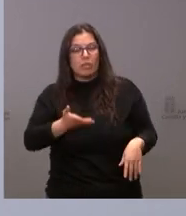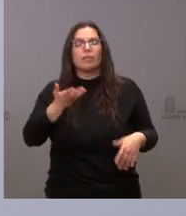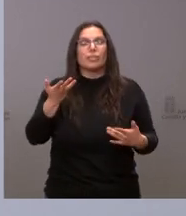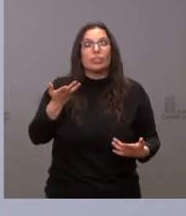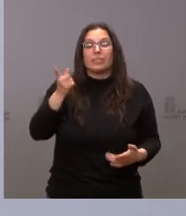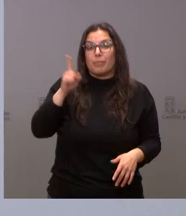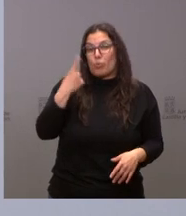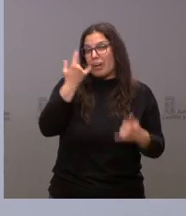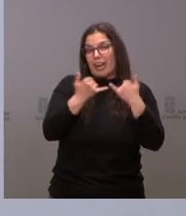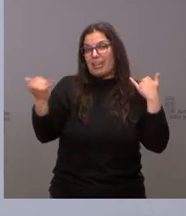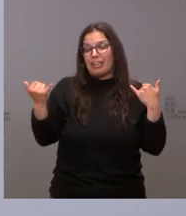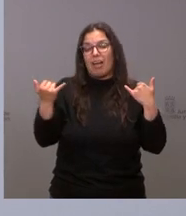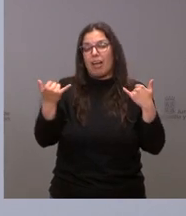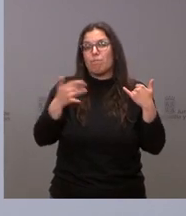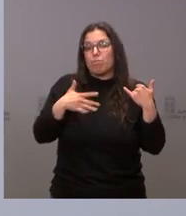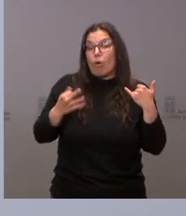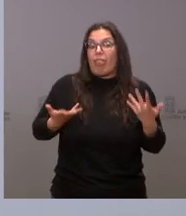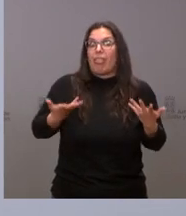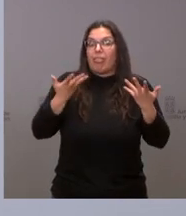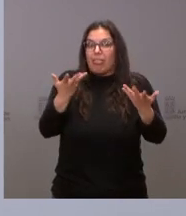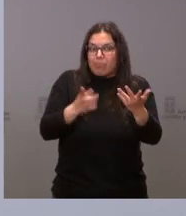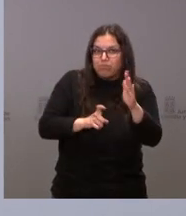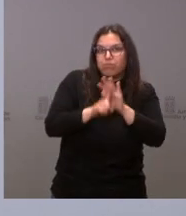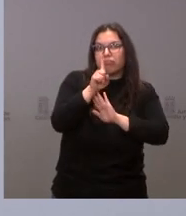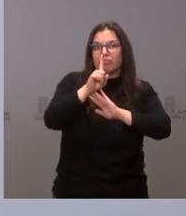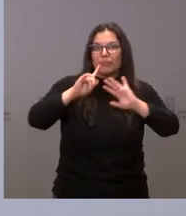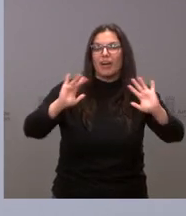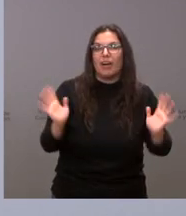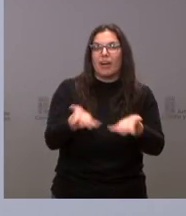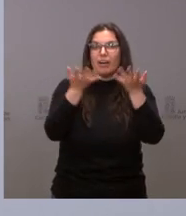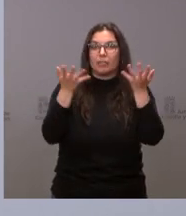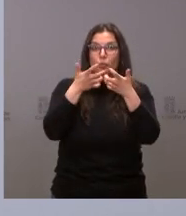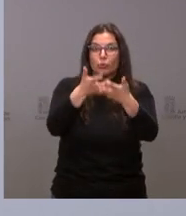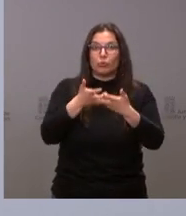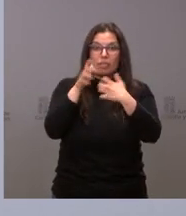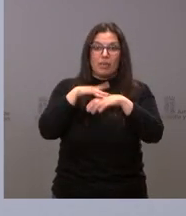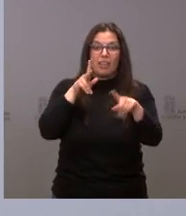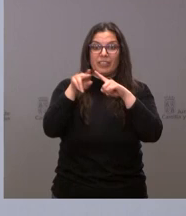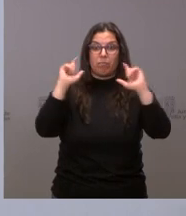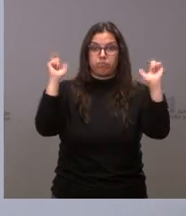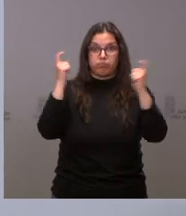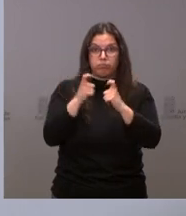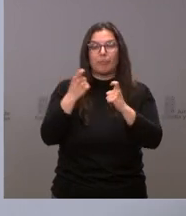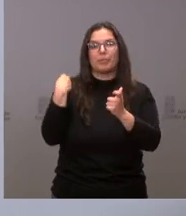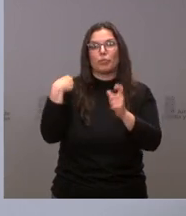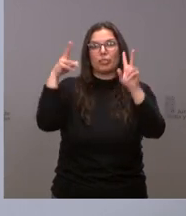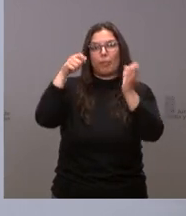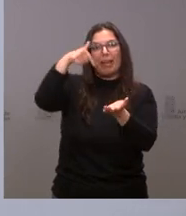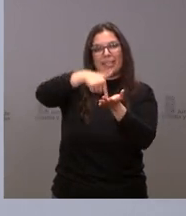de las líneas que puede favorecer la lucha contra la despoblación es la fiscalidad